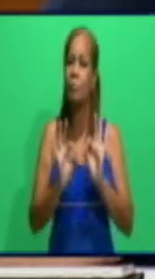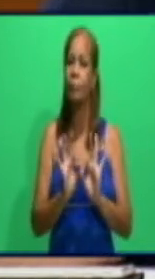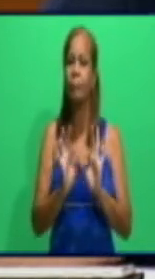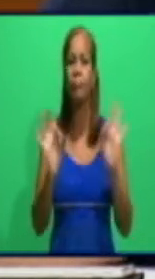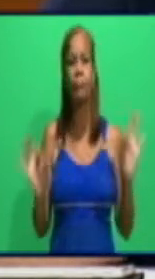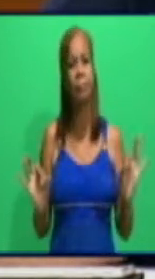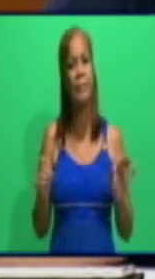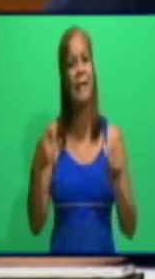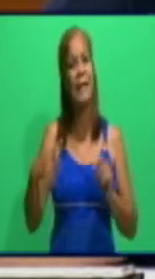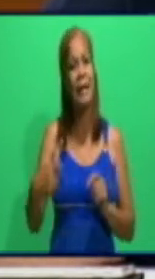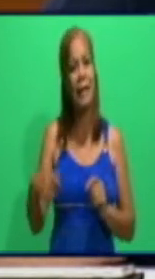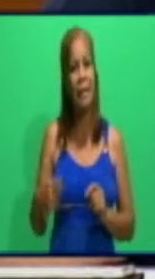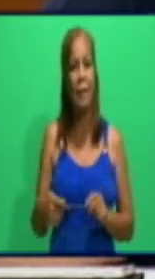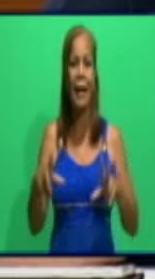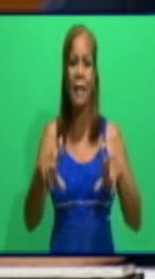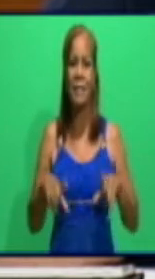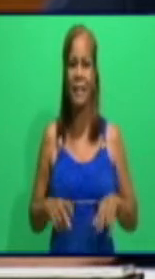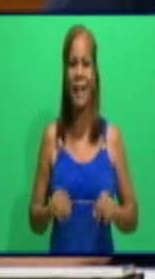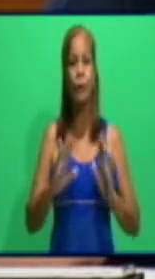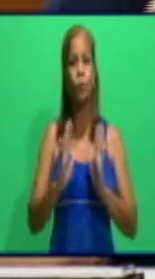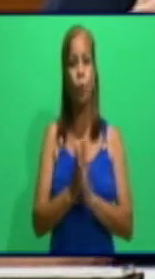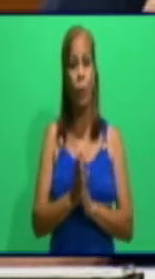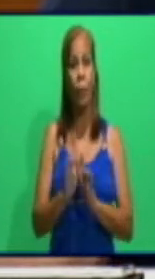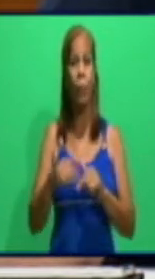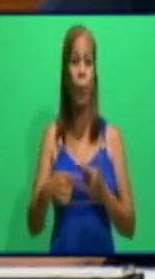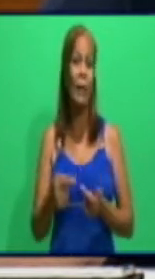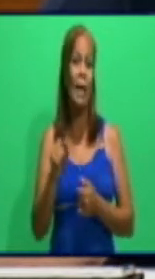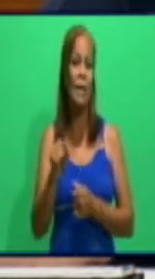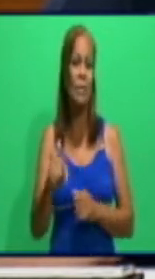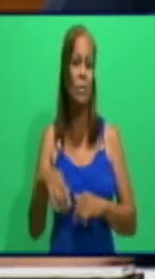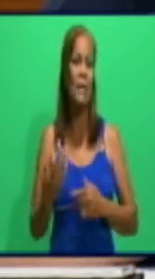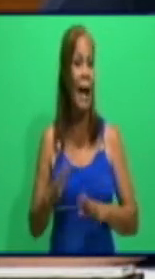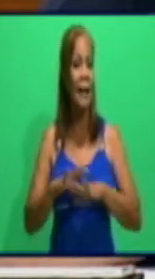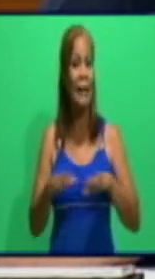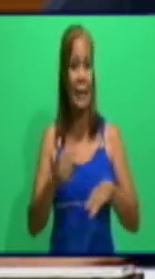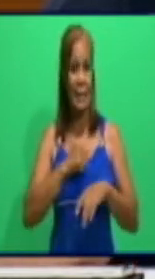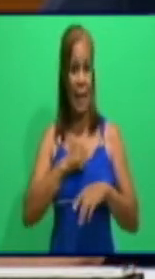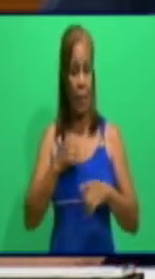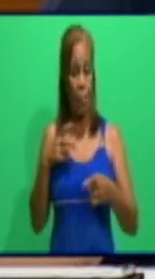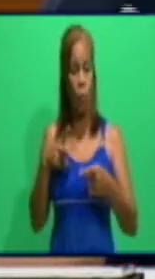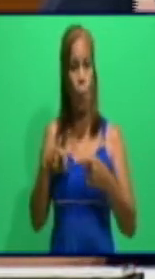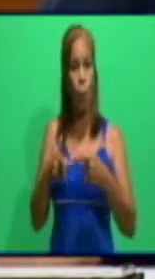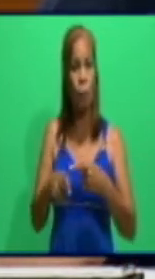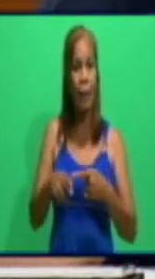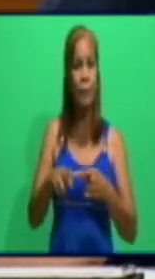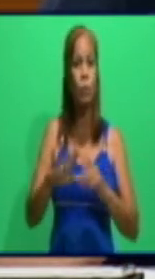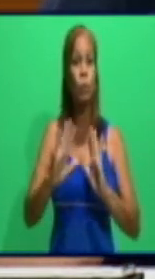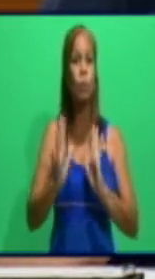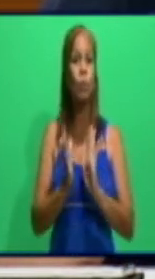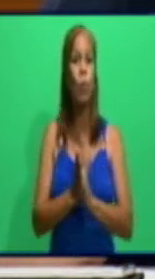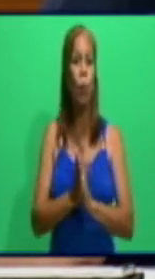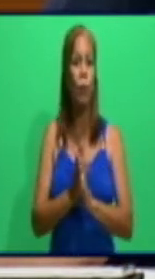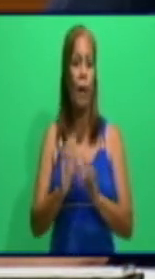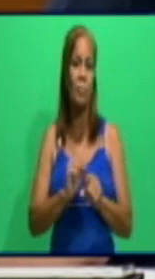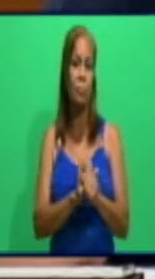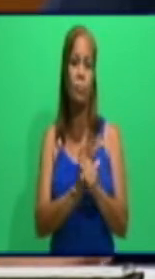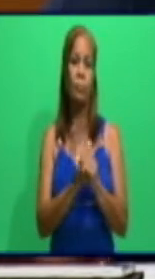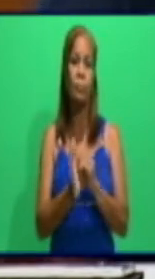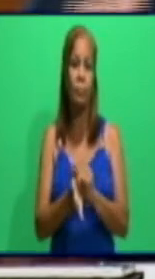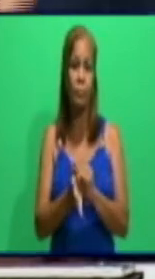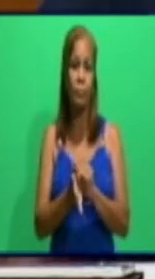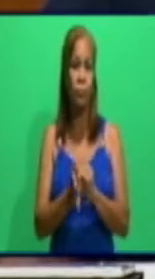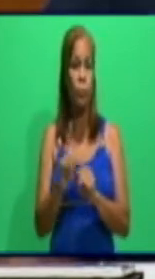confinamiento, porque lo que se trata es de cortar la cadena de transmisión, de no extrapolarla y de no seguir